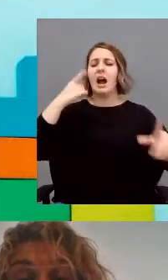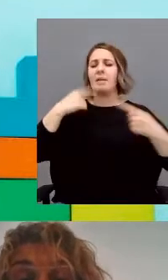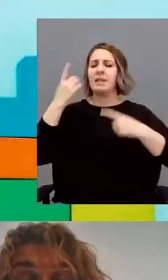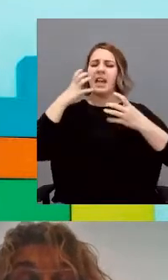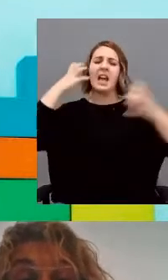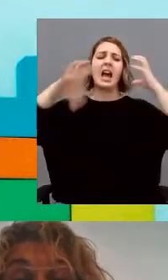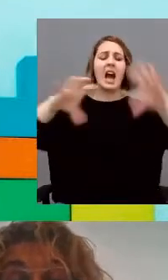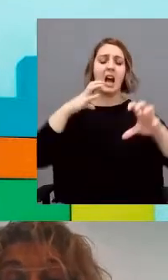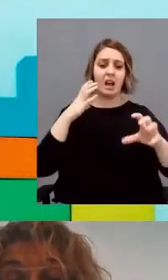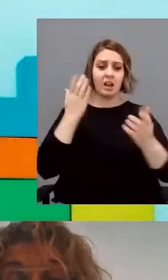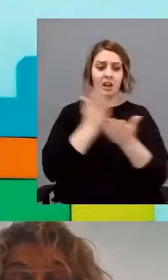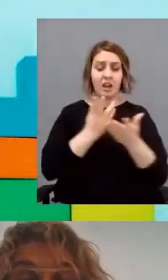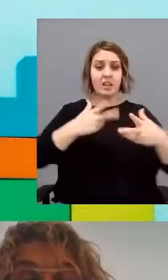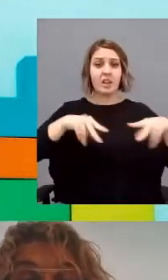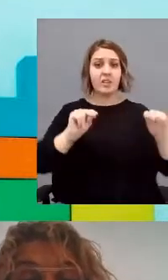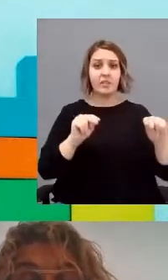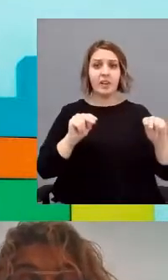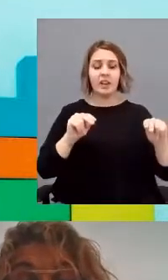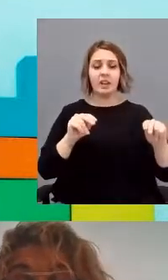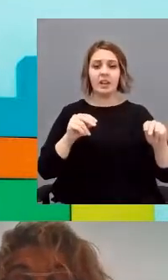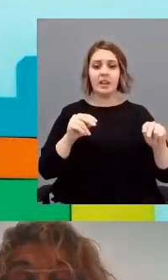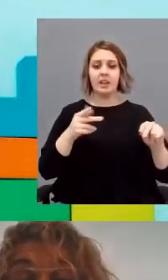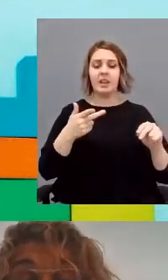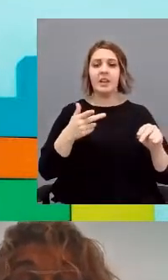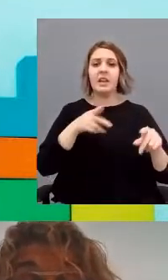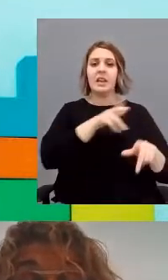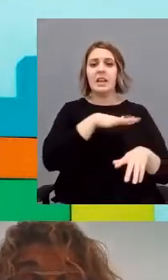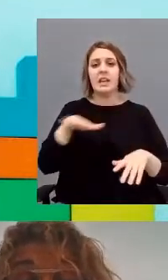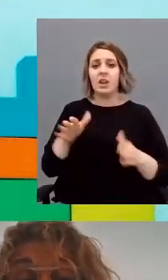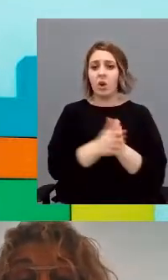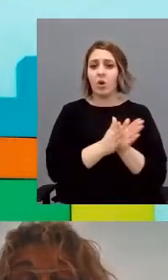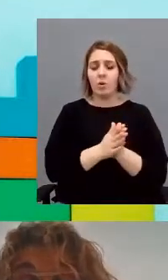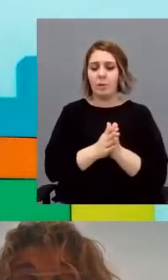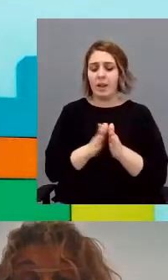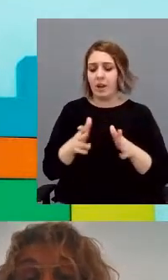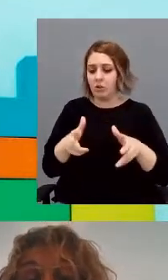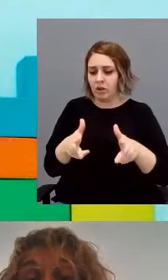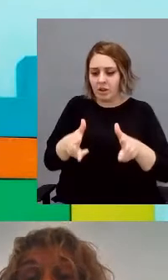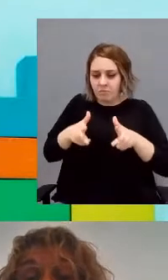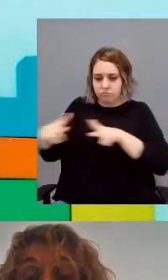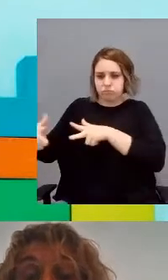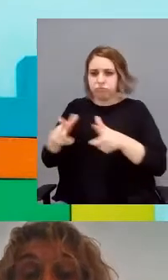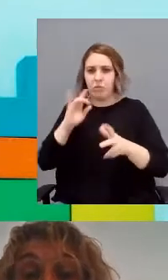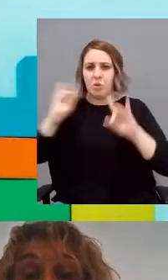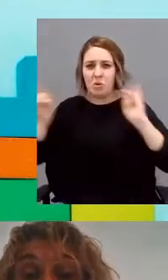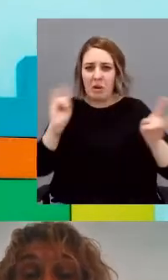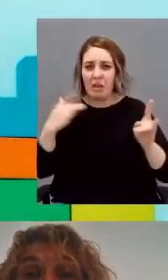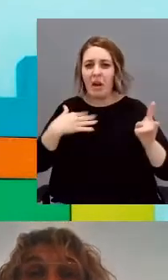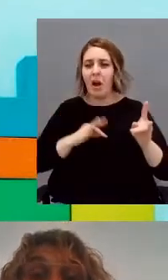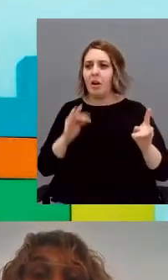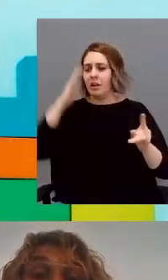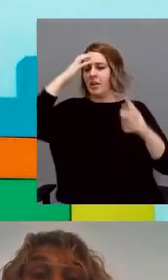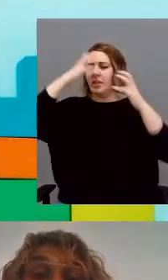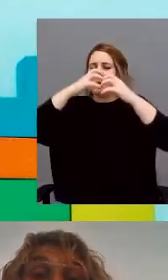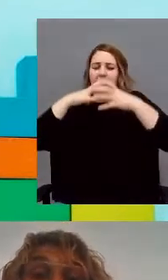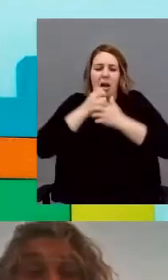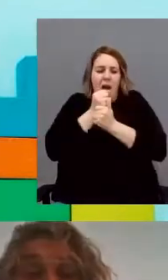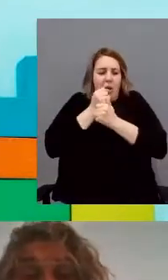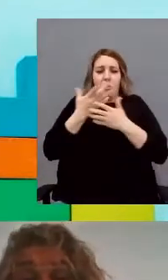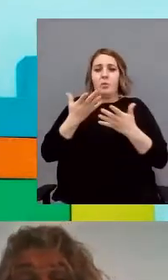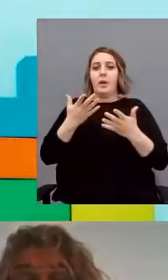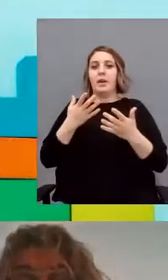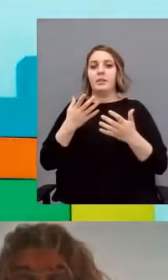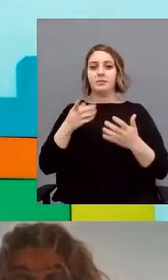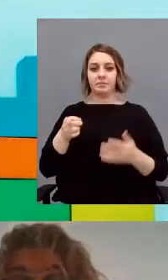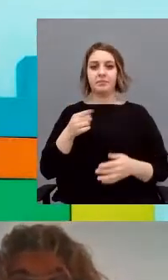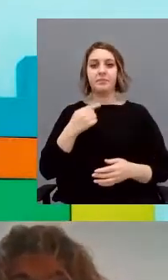Cuando acabe la clase, los niños mueven las sillas, corren, gritan. Mi cerebro se cansa y me agobio, ¿no? Es una narración que comparten